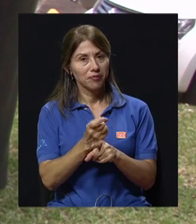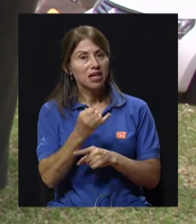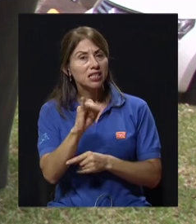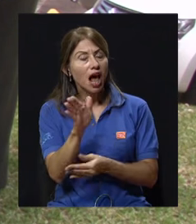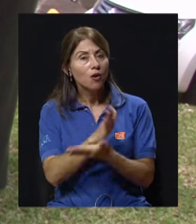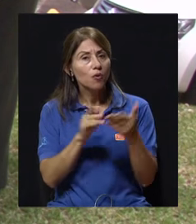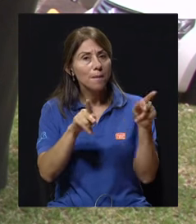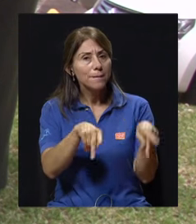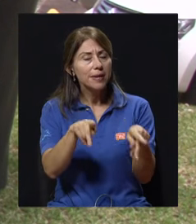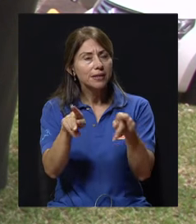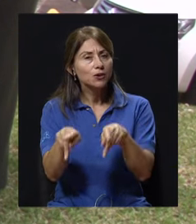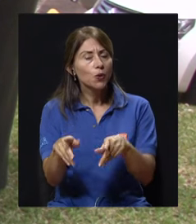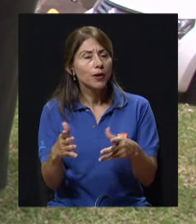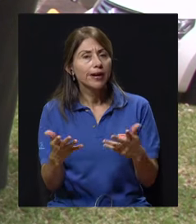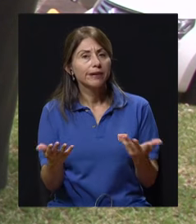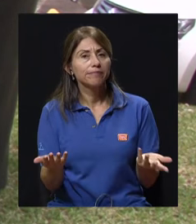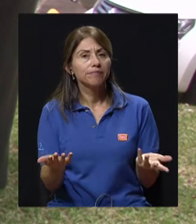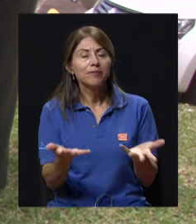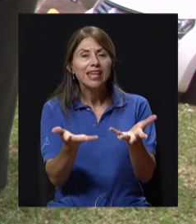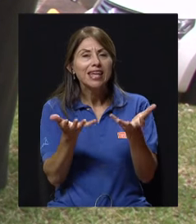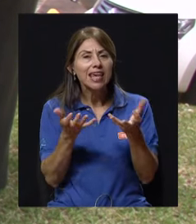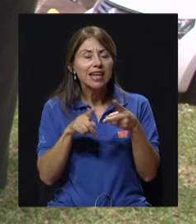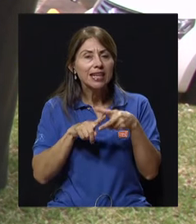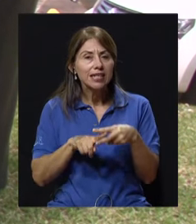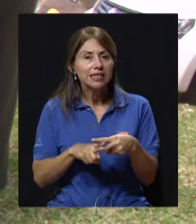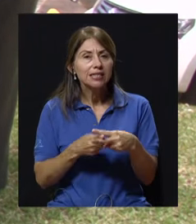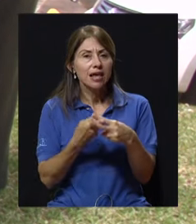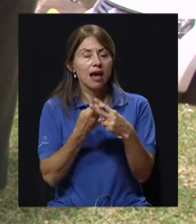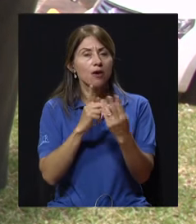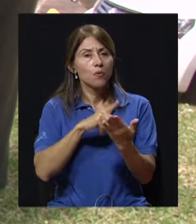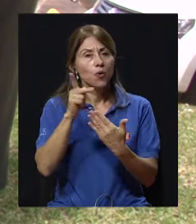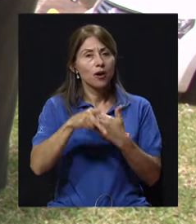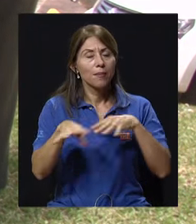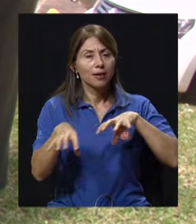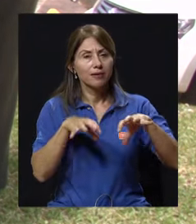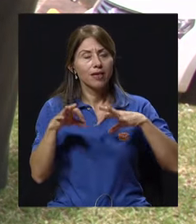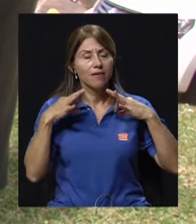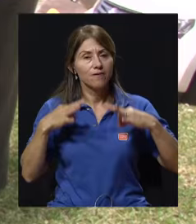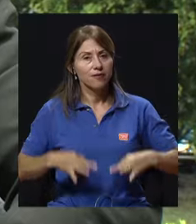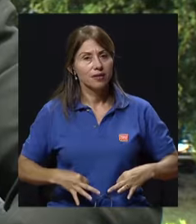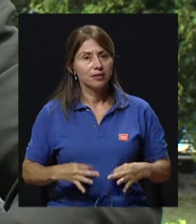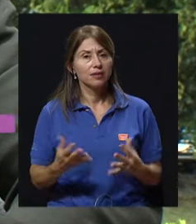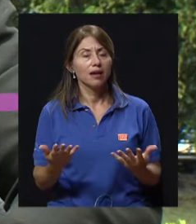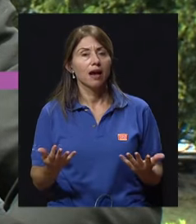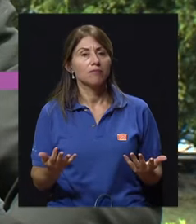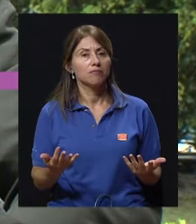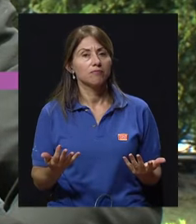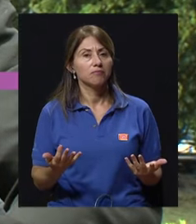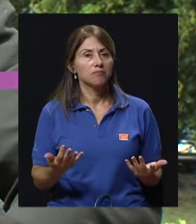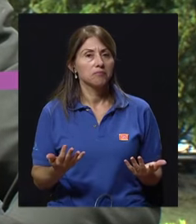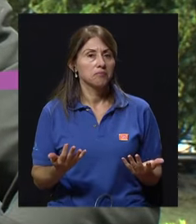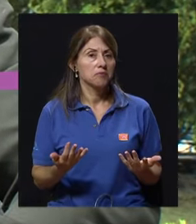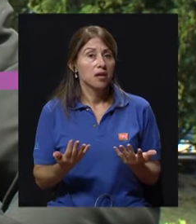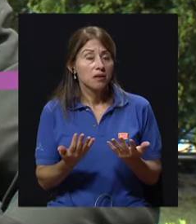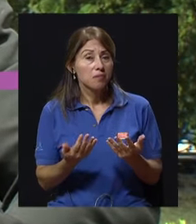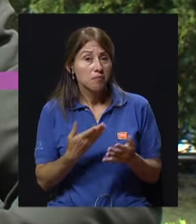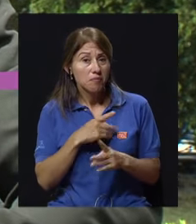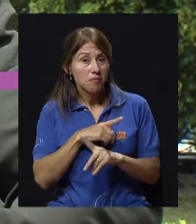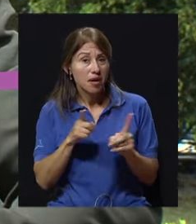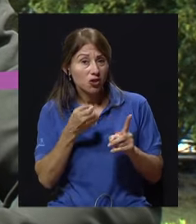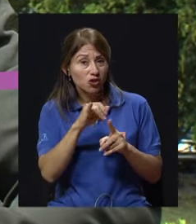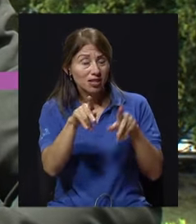pues, quiere iniciar en algún programa de actividad física y tiene algún